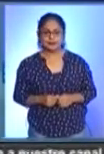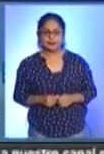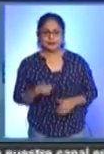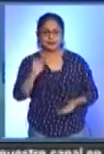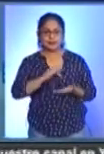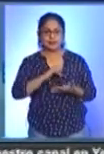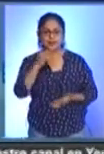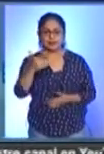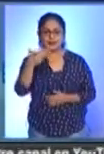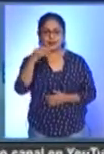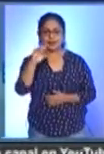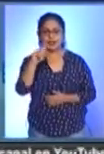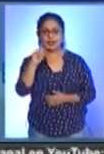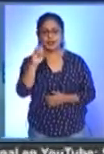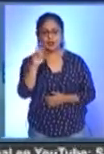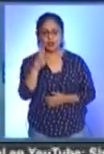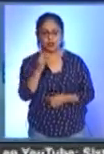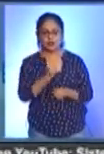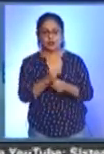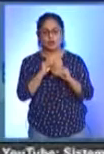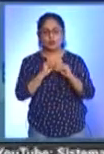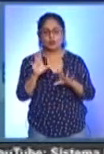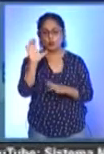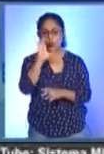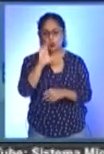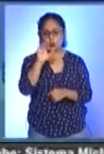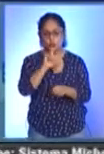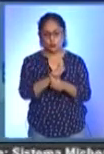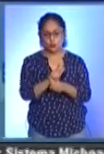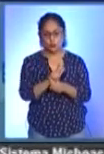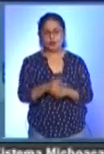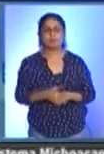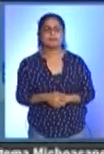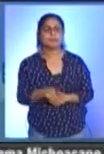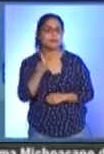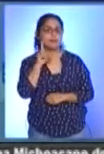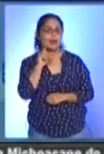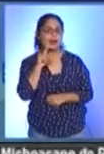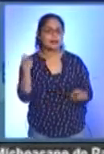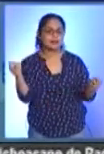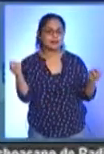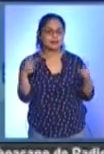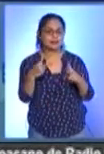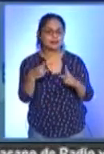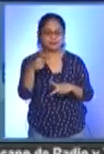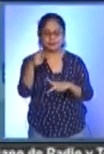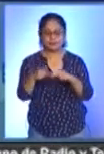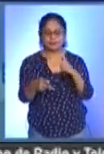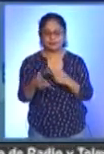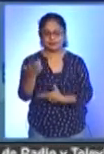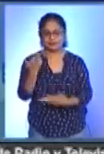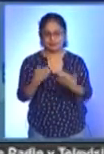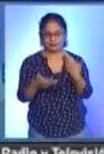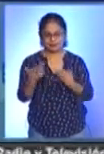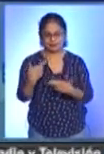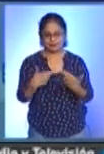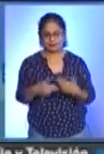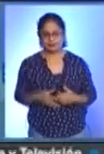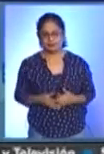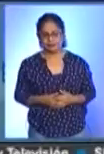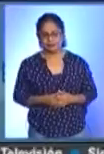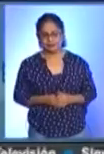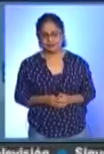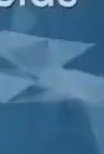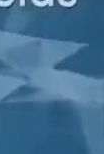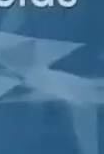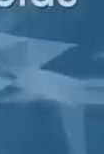Gracias Héctor por la información de la cultura, nos saludamos el día de mañana. Hacemos una pausa, regresamos con